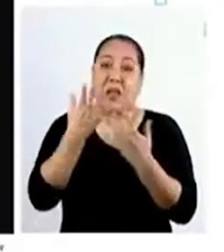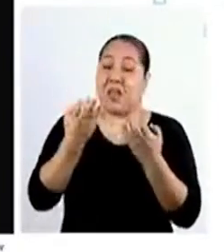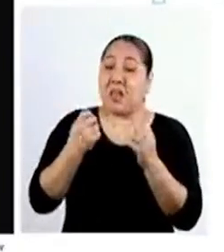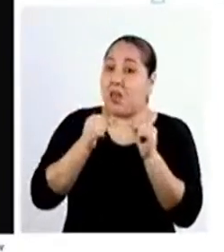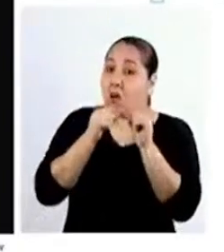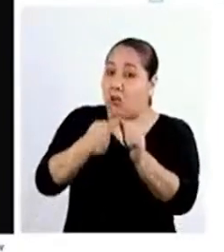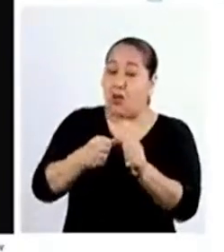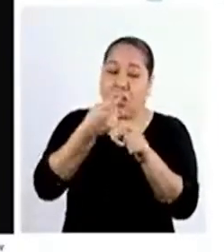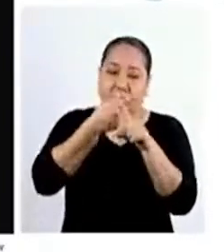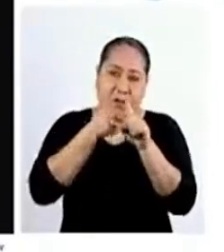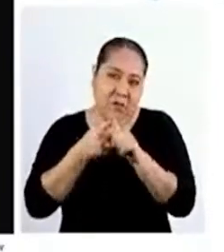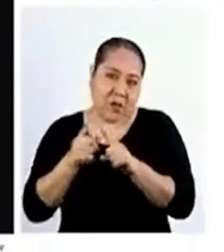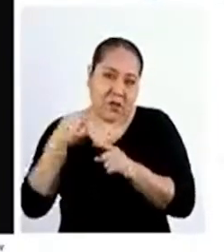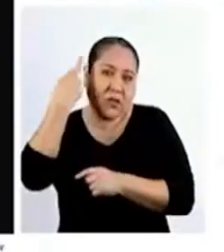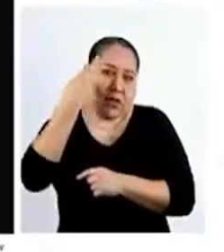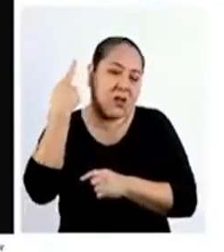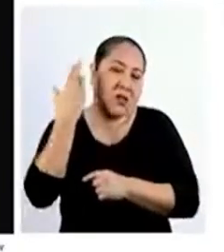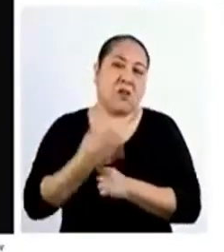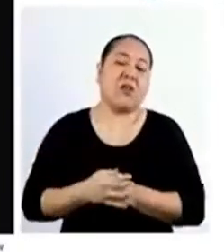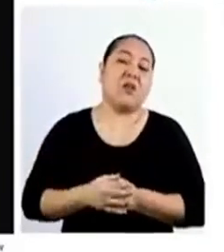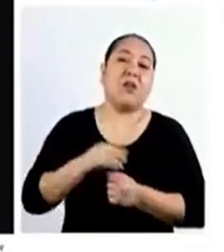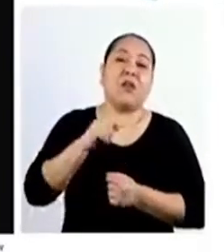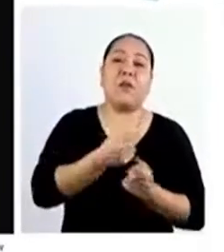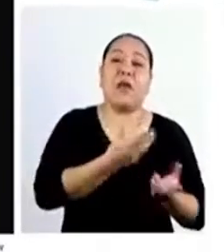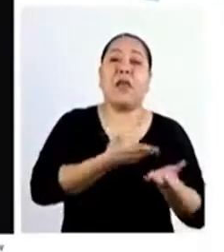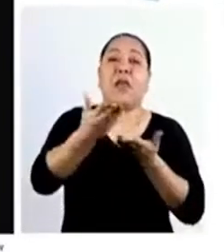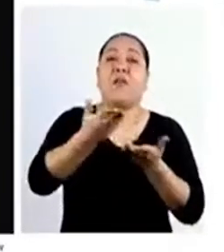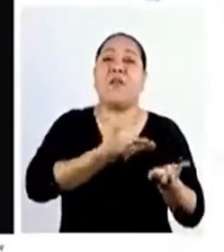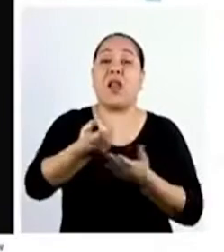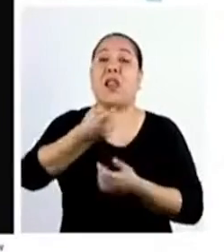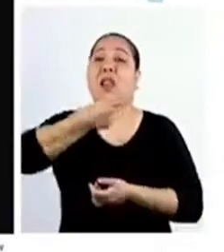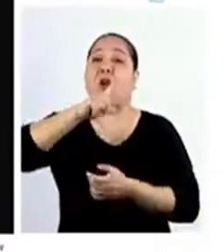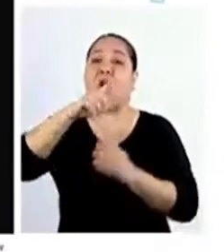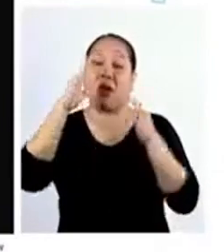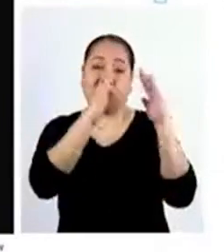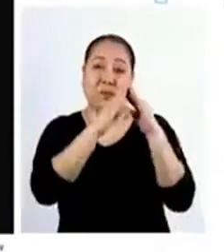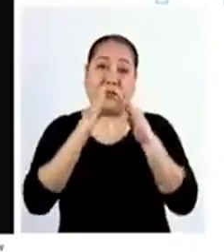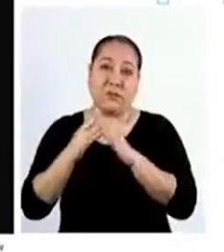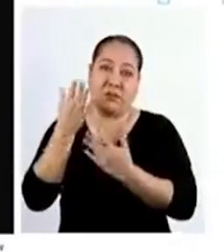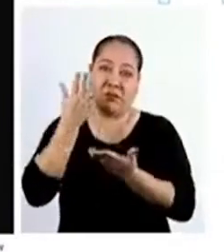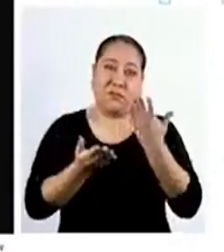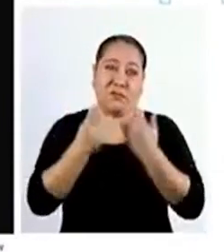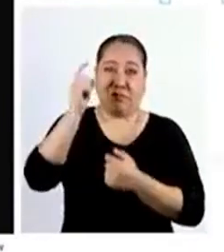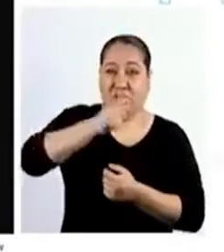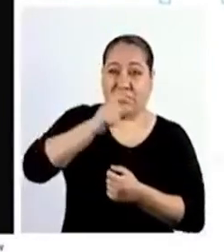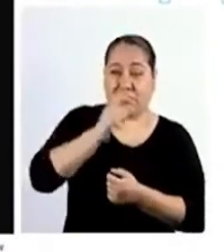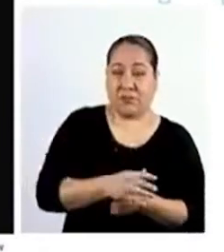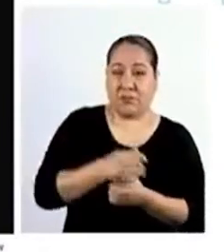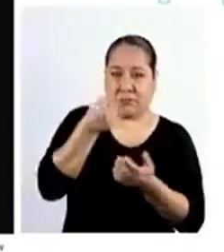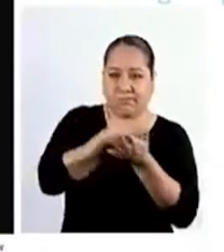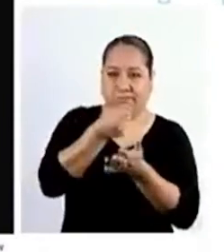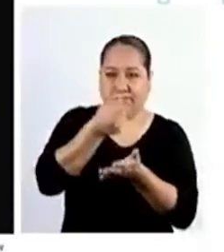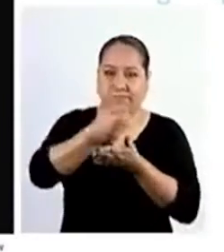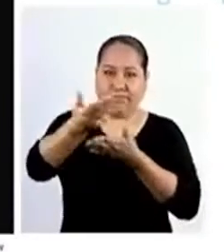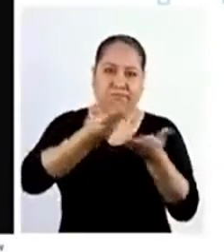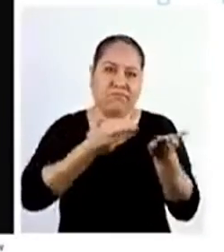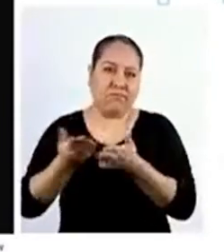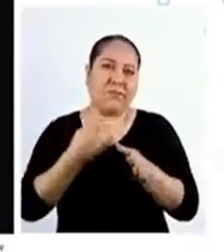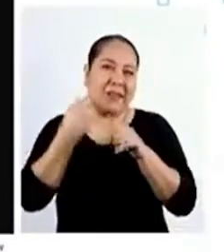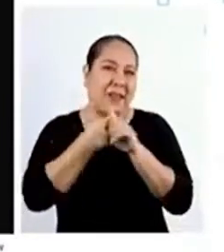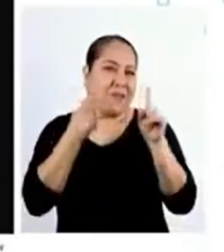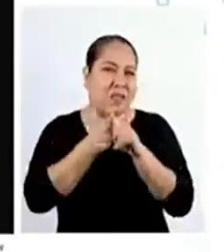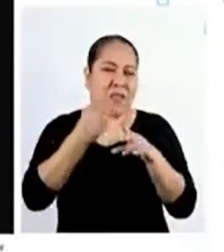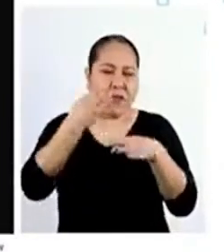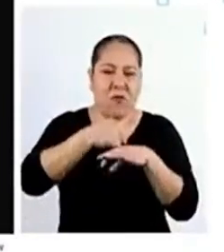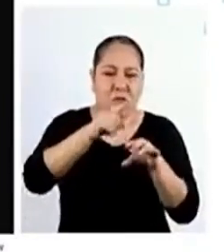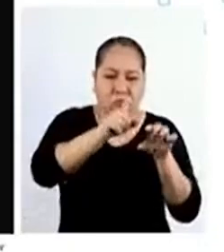preservarlo por diversas razones Y para llevar el agua a las casas Seguro se necesitan bienes, servicios y mano de